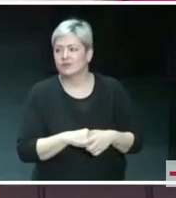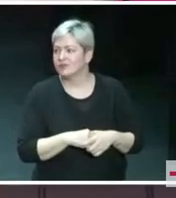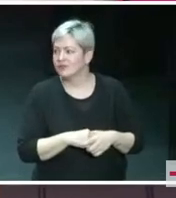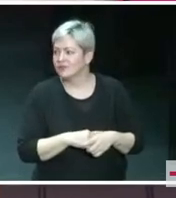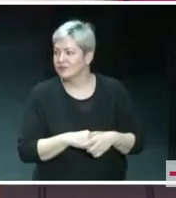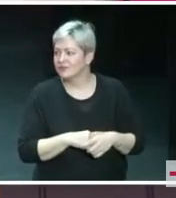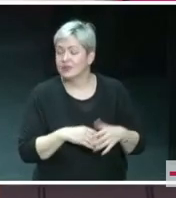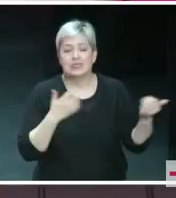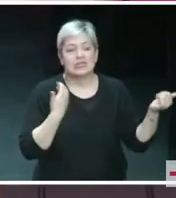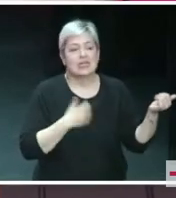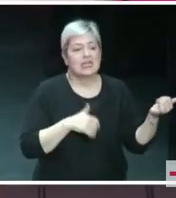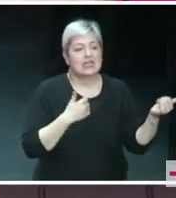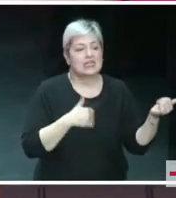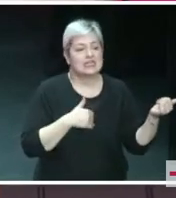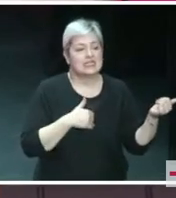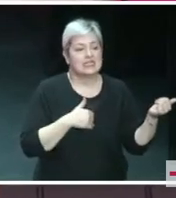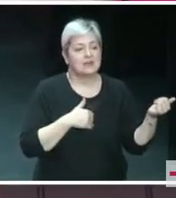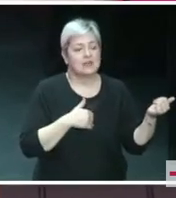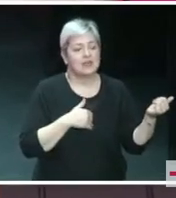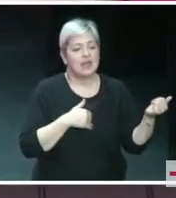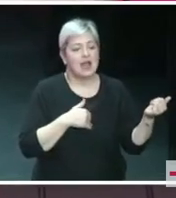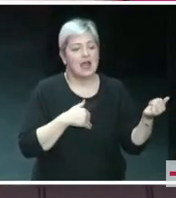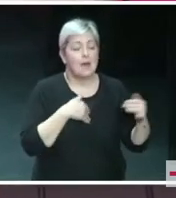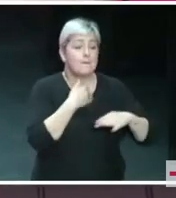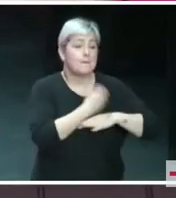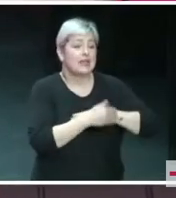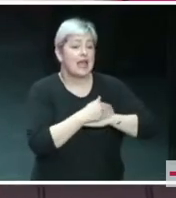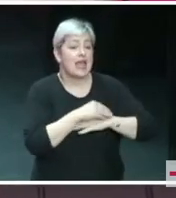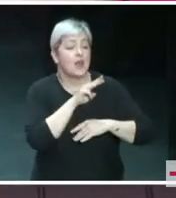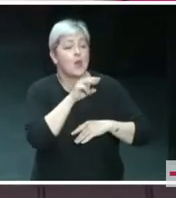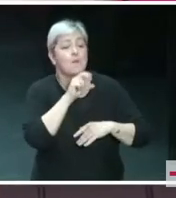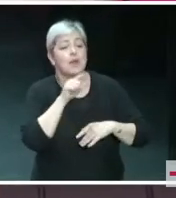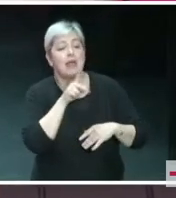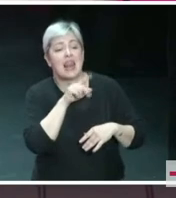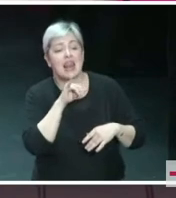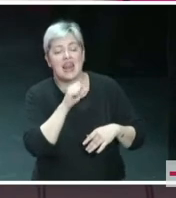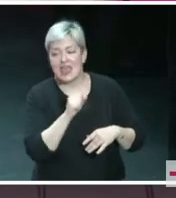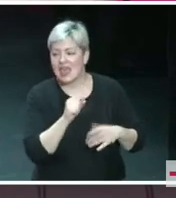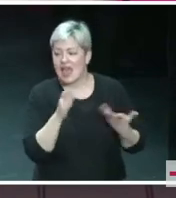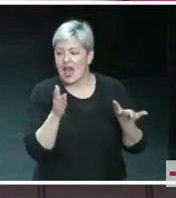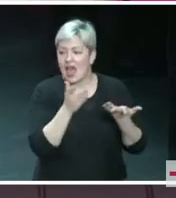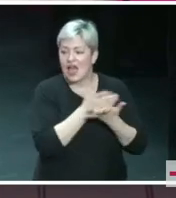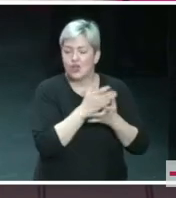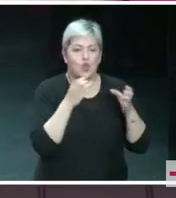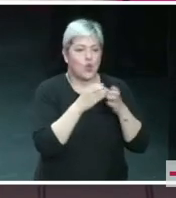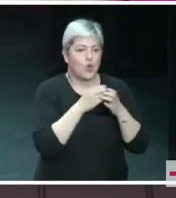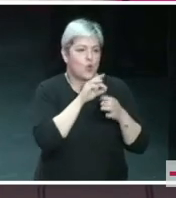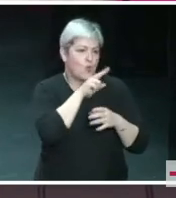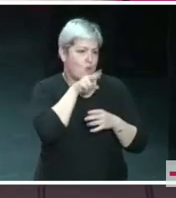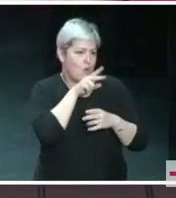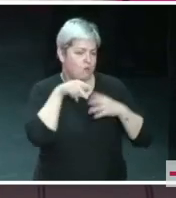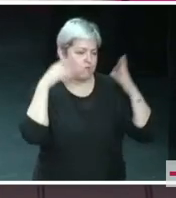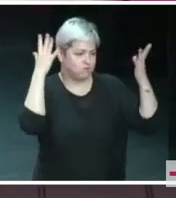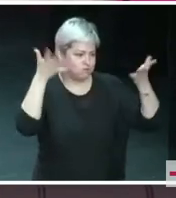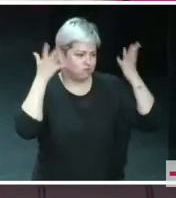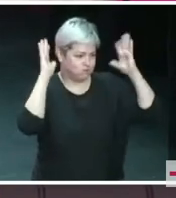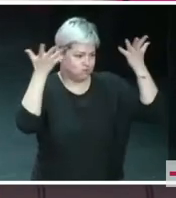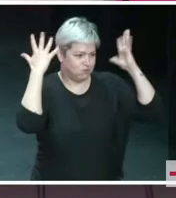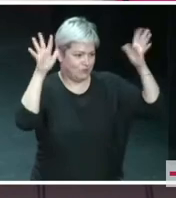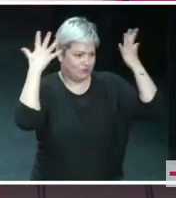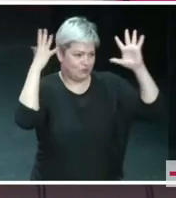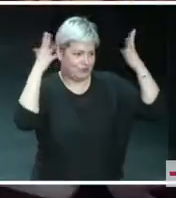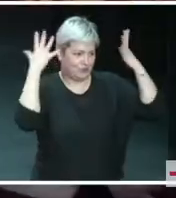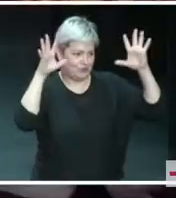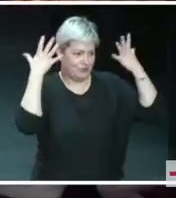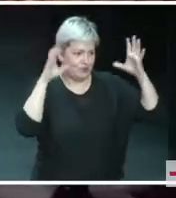la Sevilla de ese panaero de Pepe Díaz, que llegó a ser secretario general del Partido Comunista de España